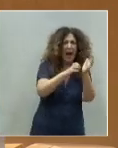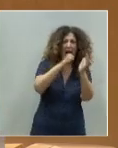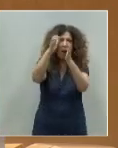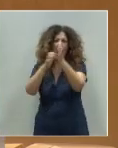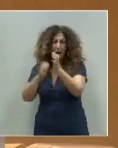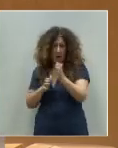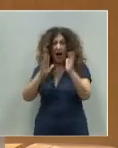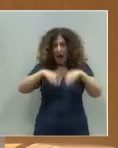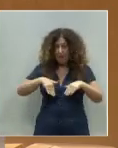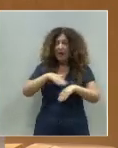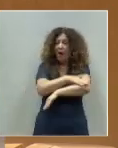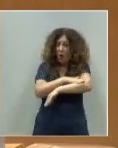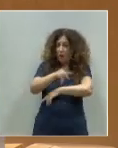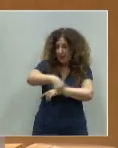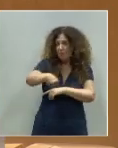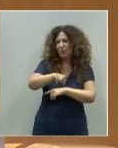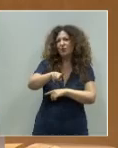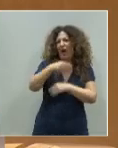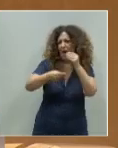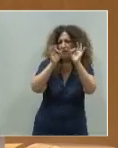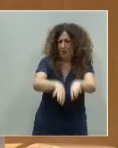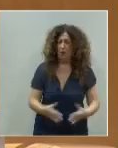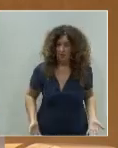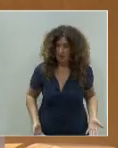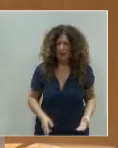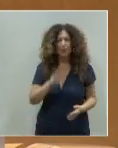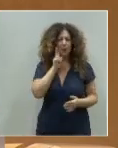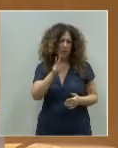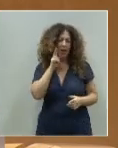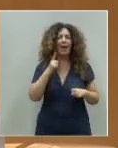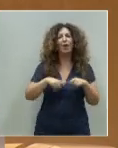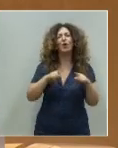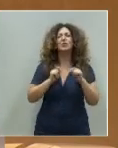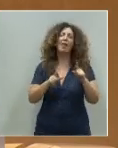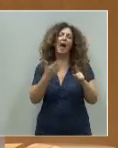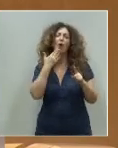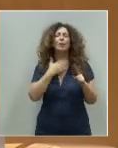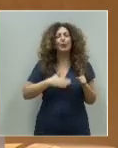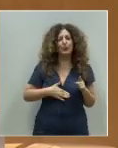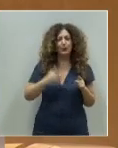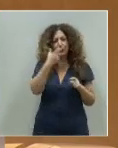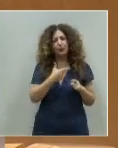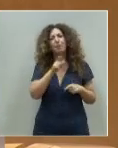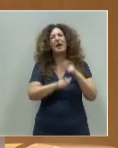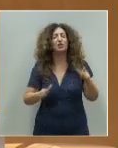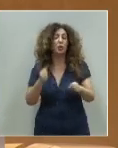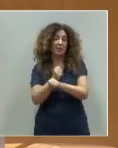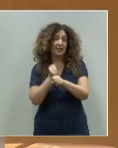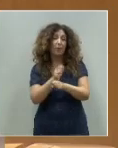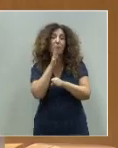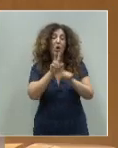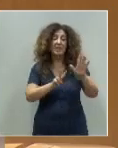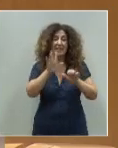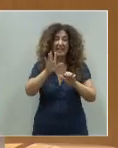comunidades gobernadas por ustedes han entrado. Entendemos gestos, gestos que alivien a las personas trabajadoras, puesto que el 75%